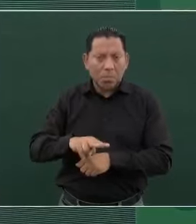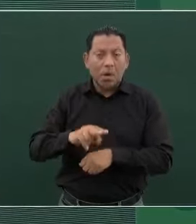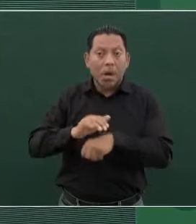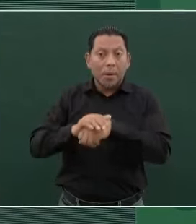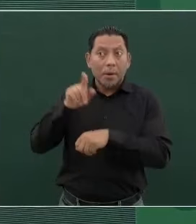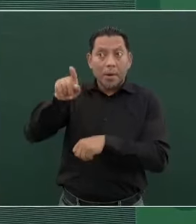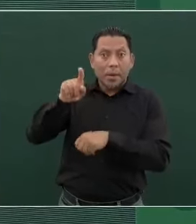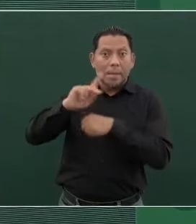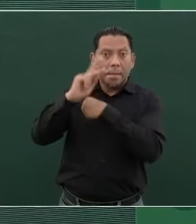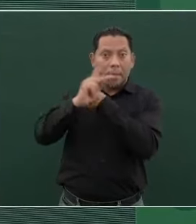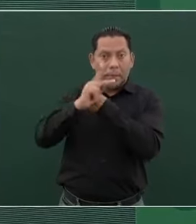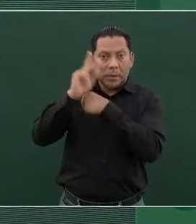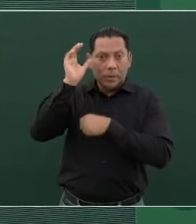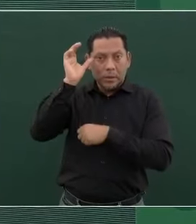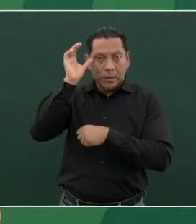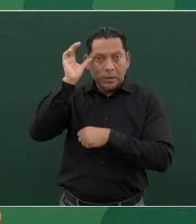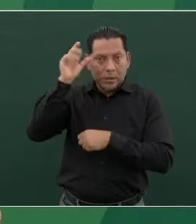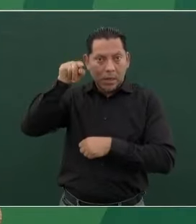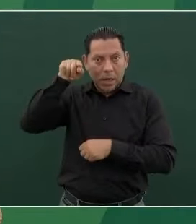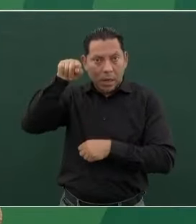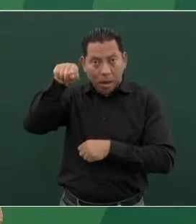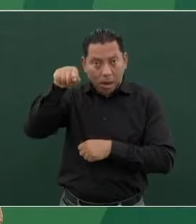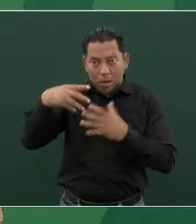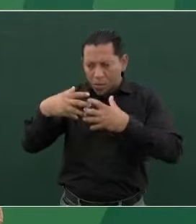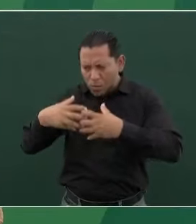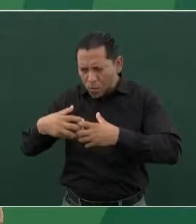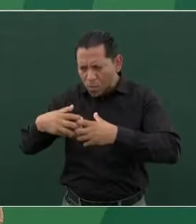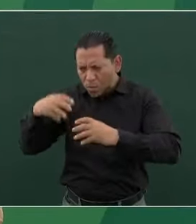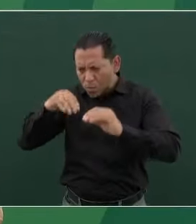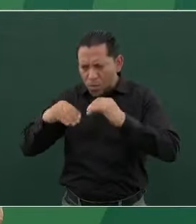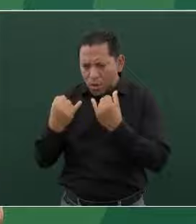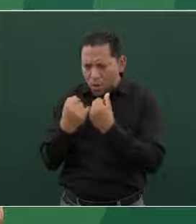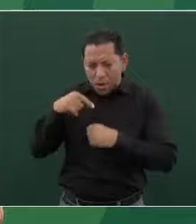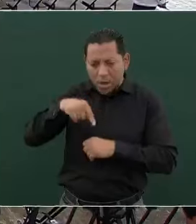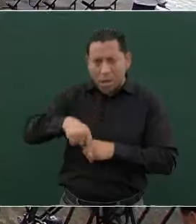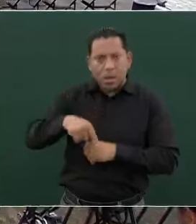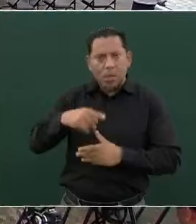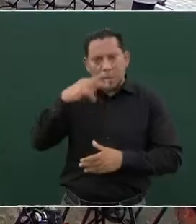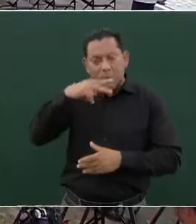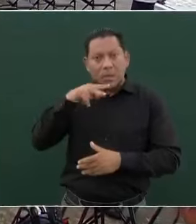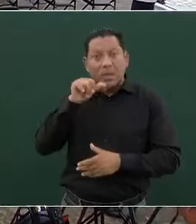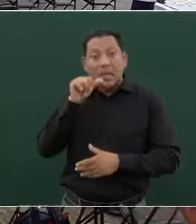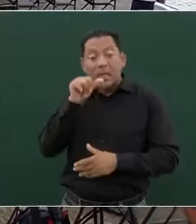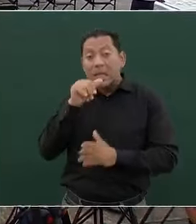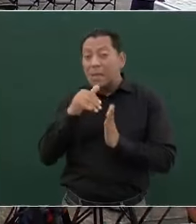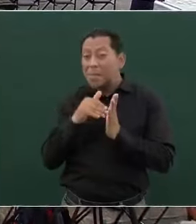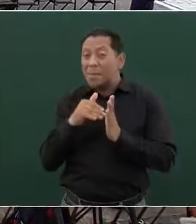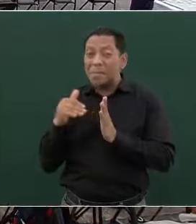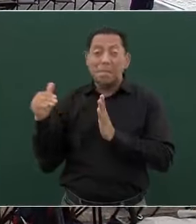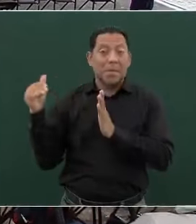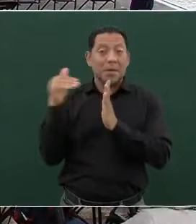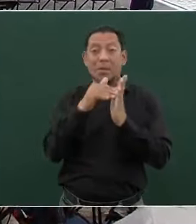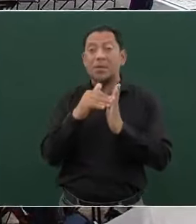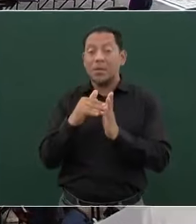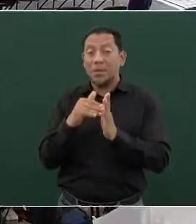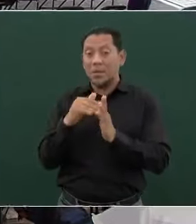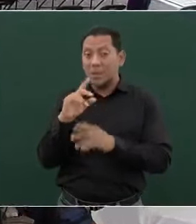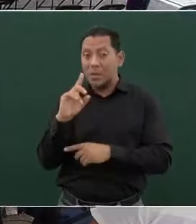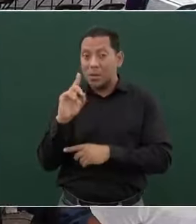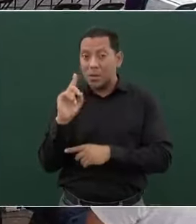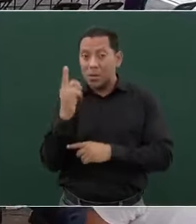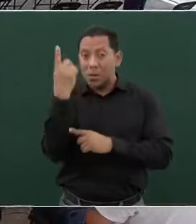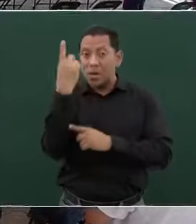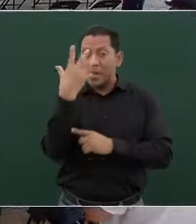construyen una refinería en en 16 mil millones de dólares en cinco